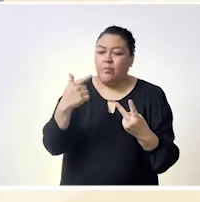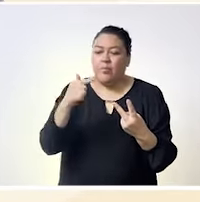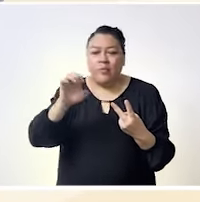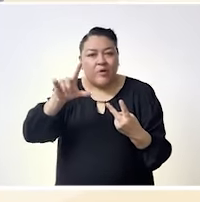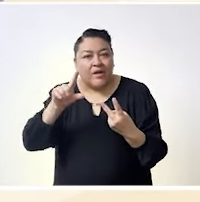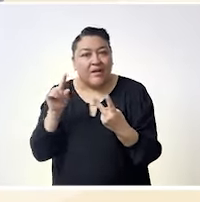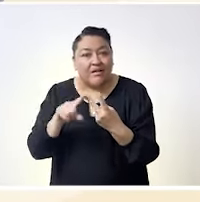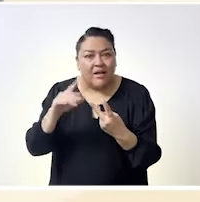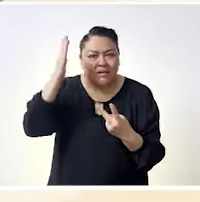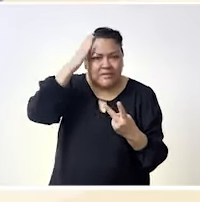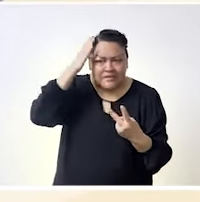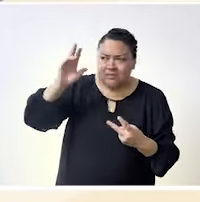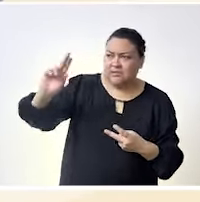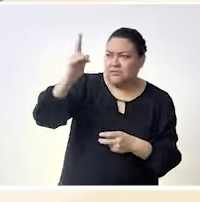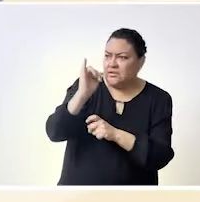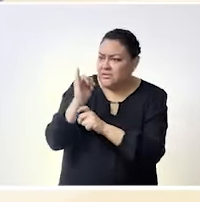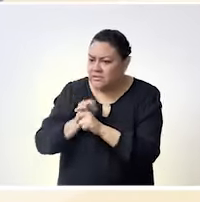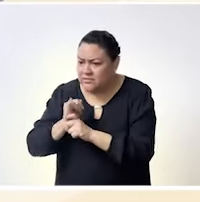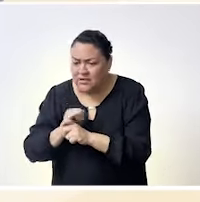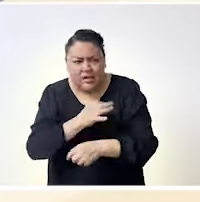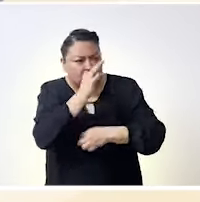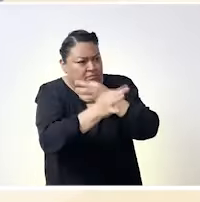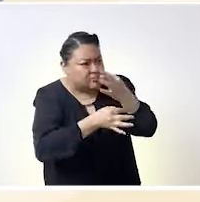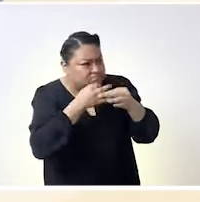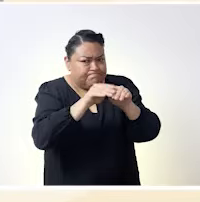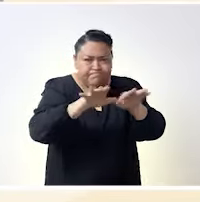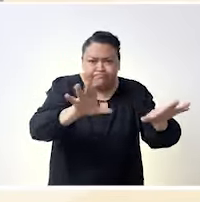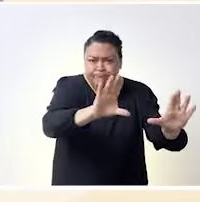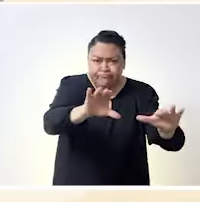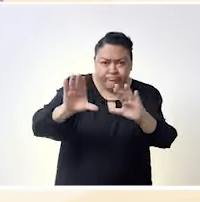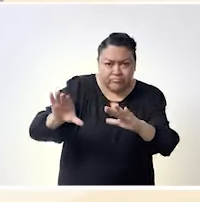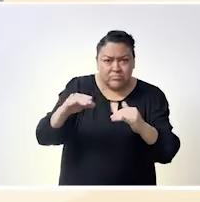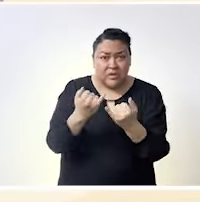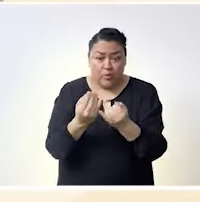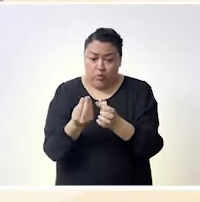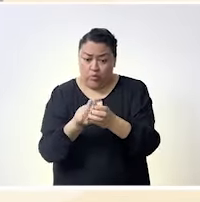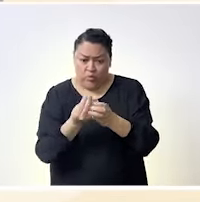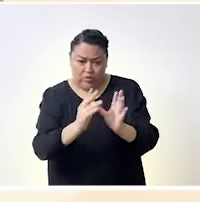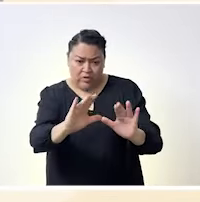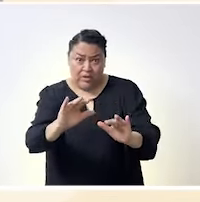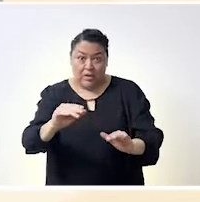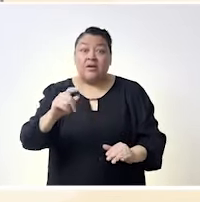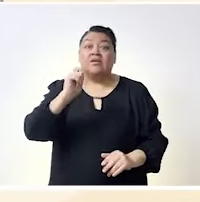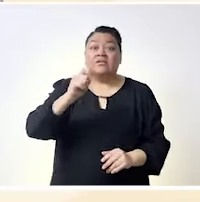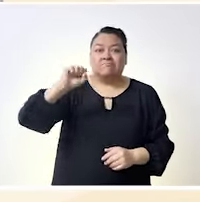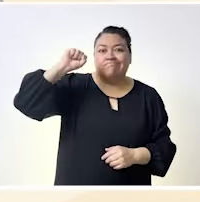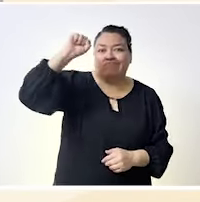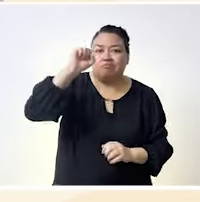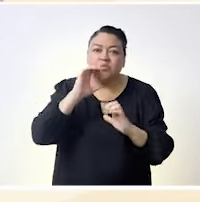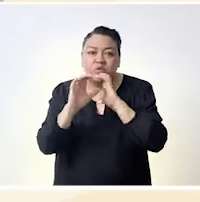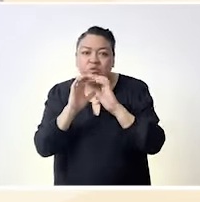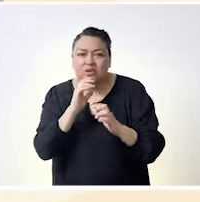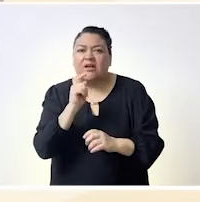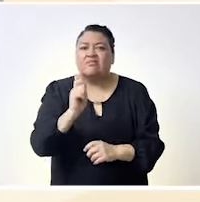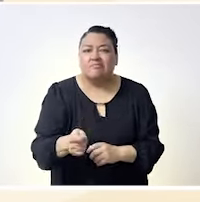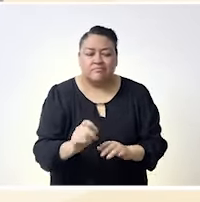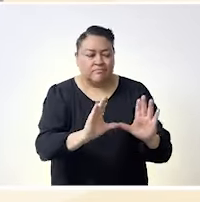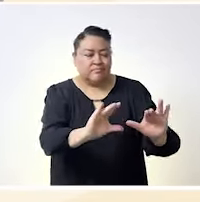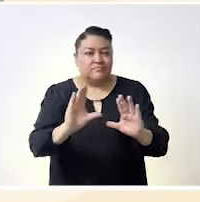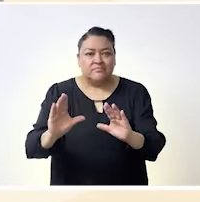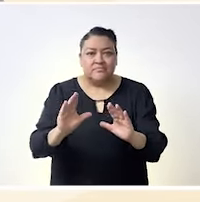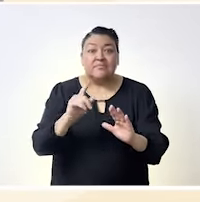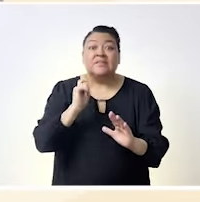Montiel que están luchando desde la academia para seguir difundiendo desde su seminario de feminismo comunicación como